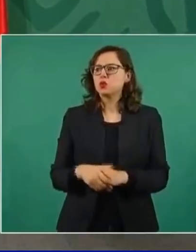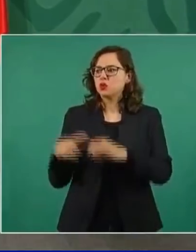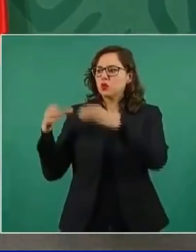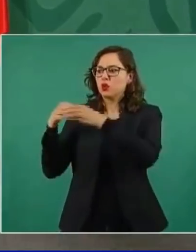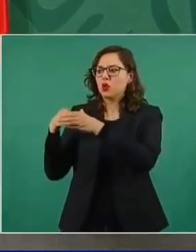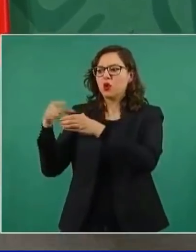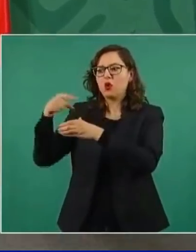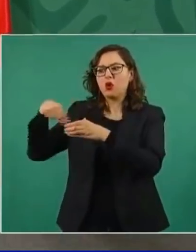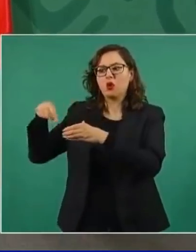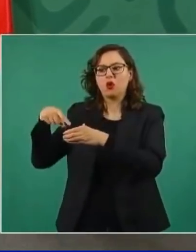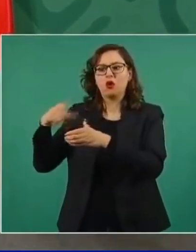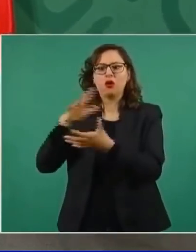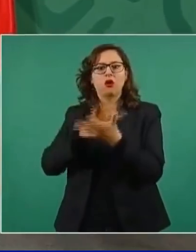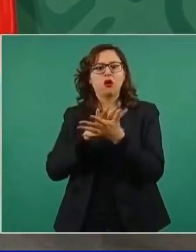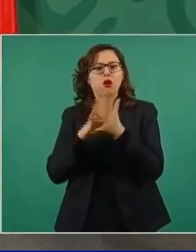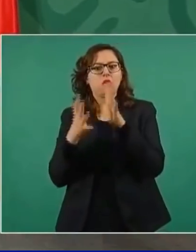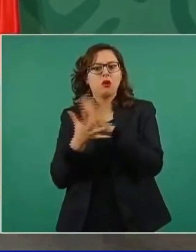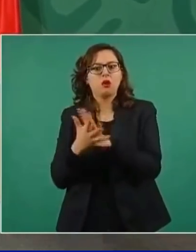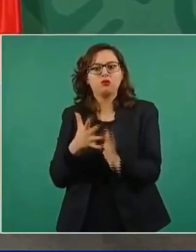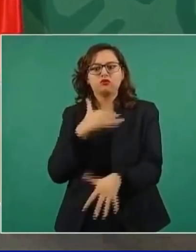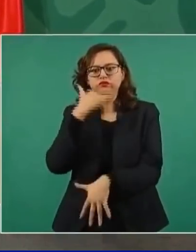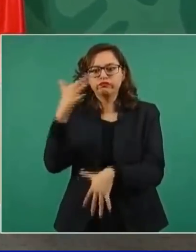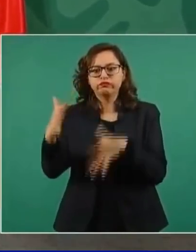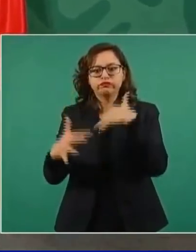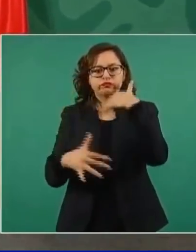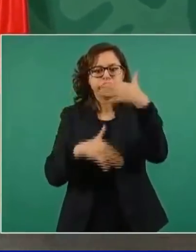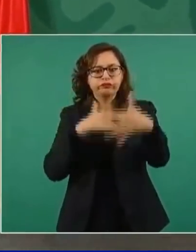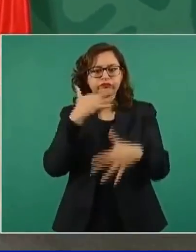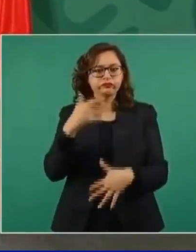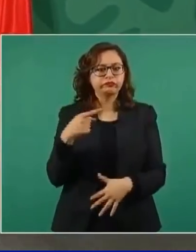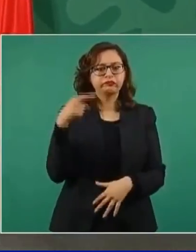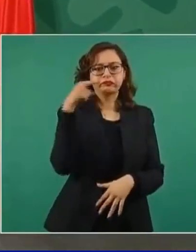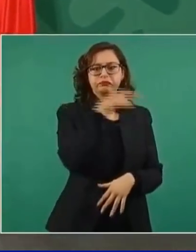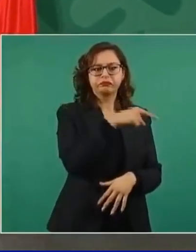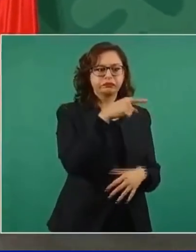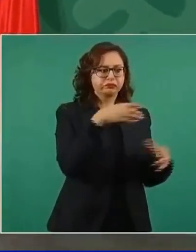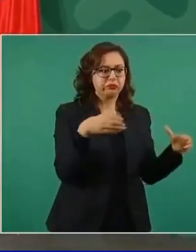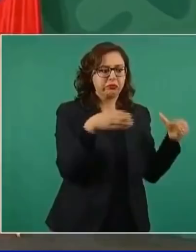corruptos, a quienes han saqueado al país